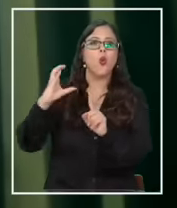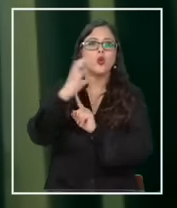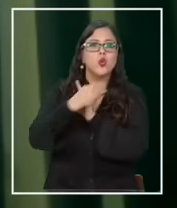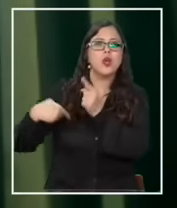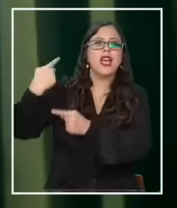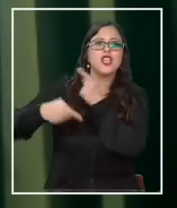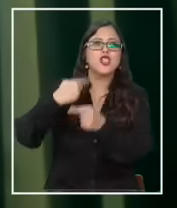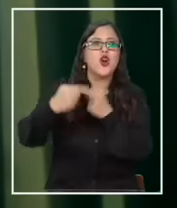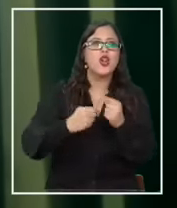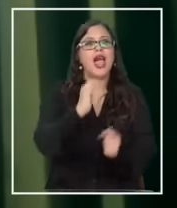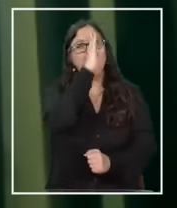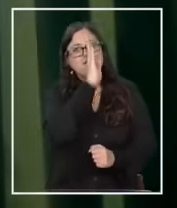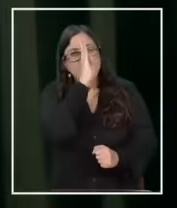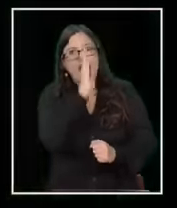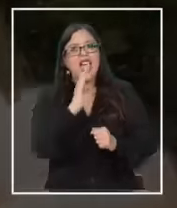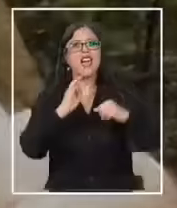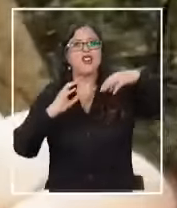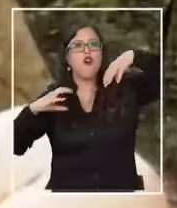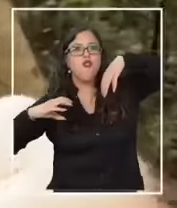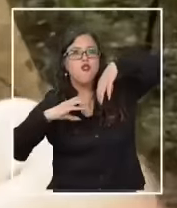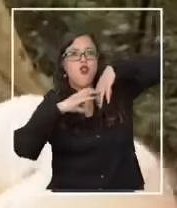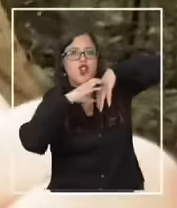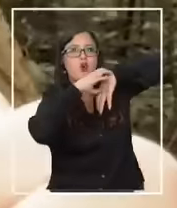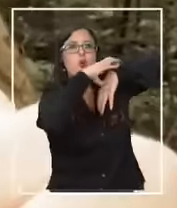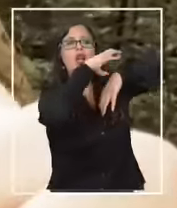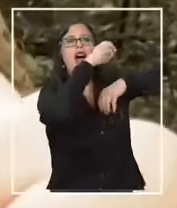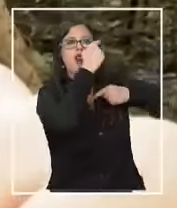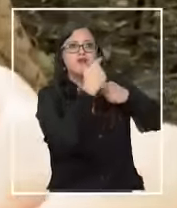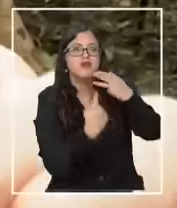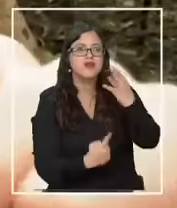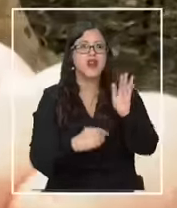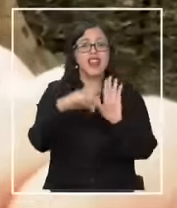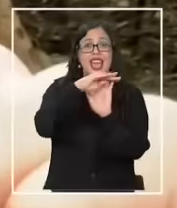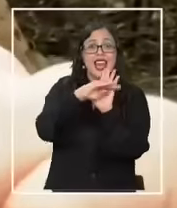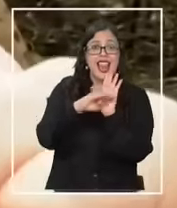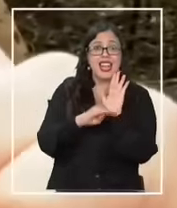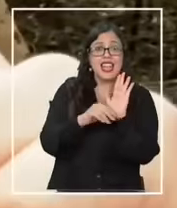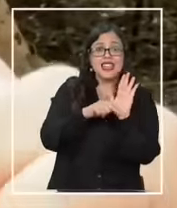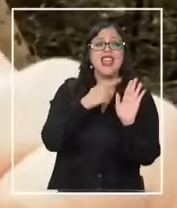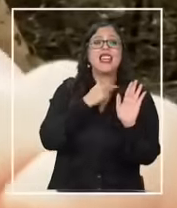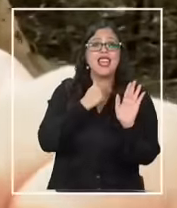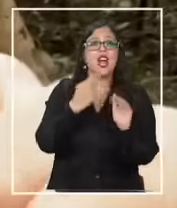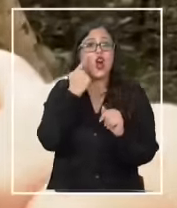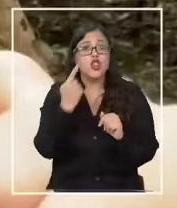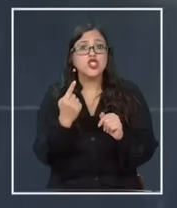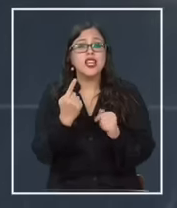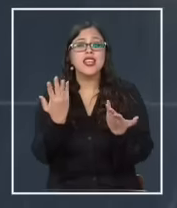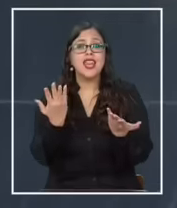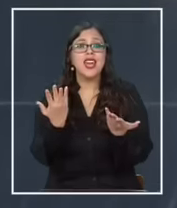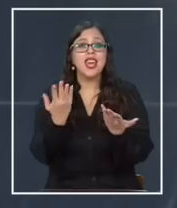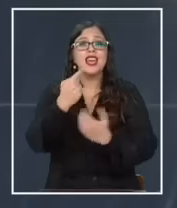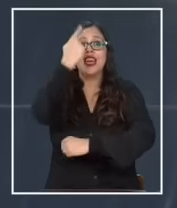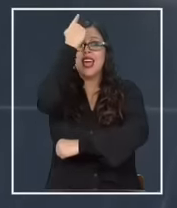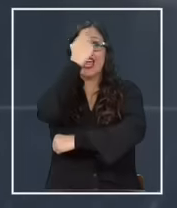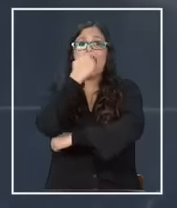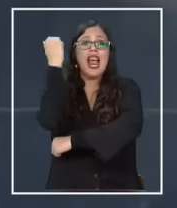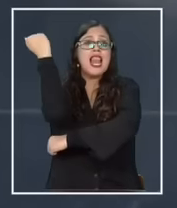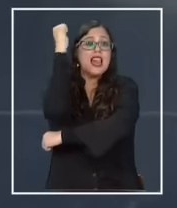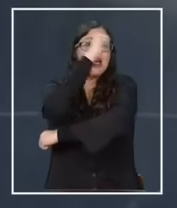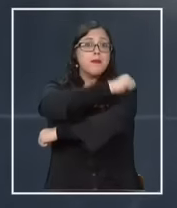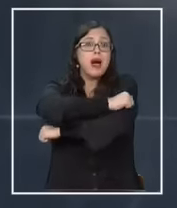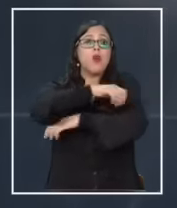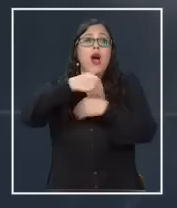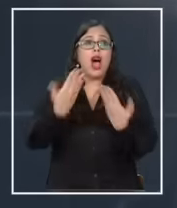perros los funiculares todo eso En su lista de deseos dice estar el conocer Isla de Pascua aunque de momento los